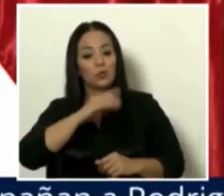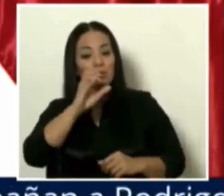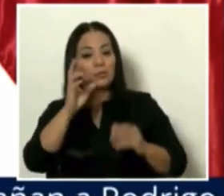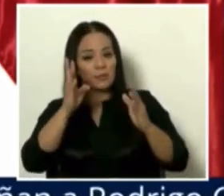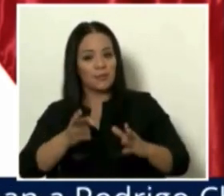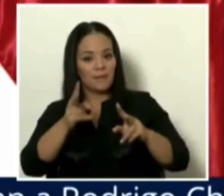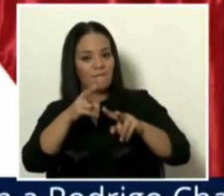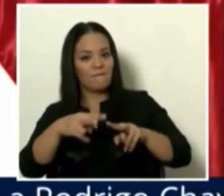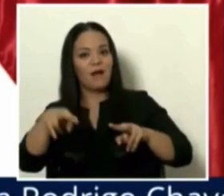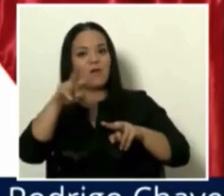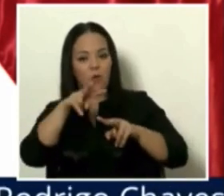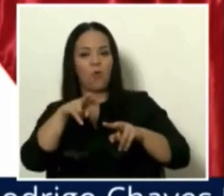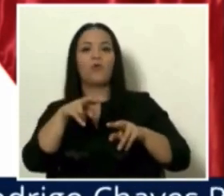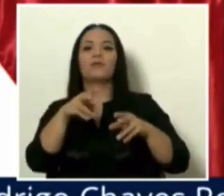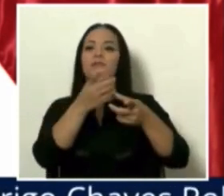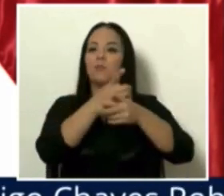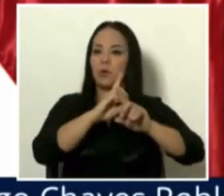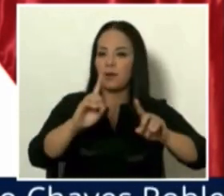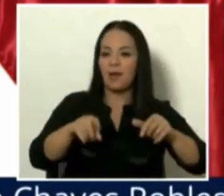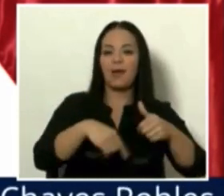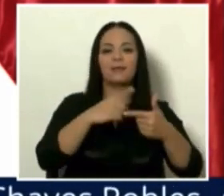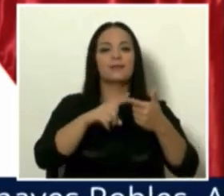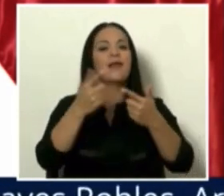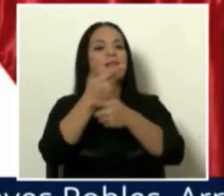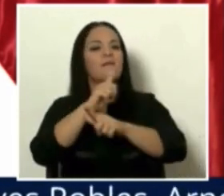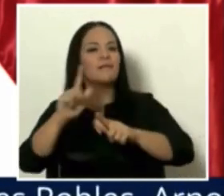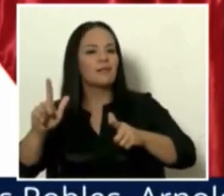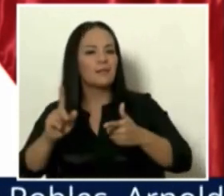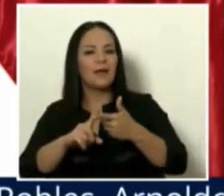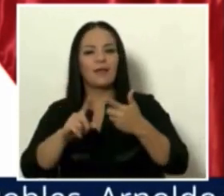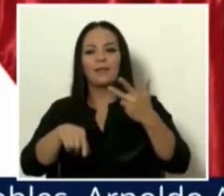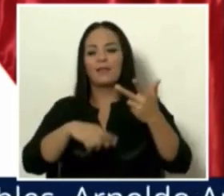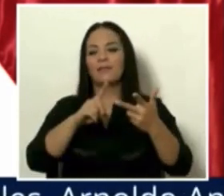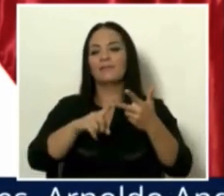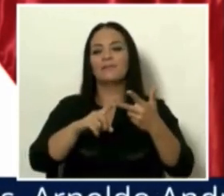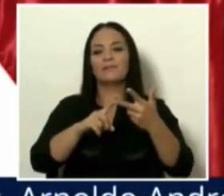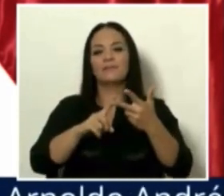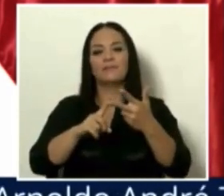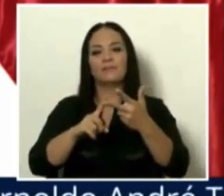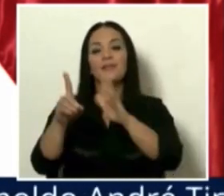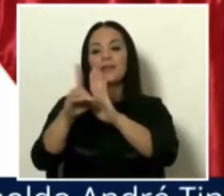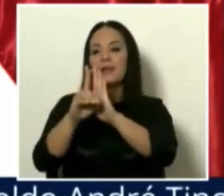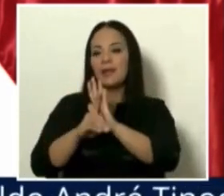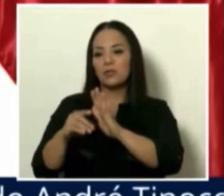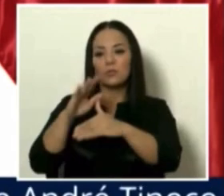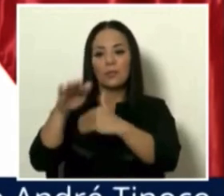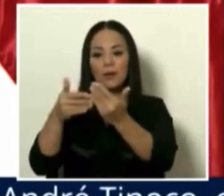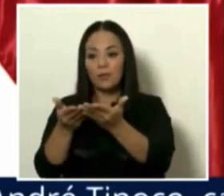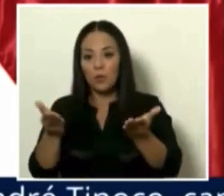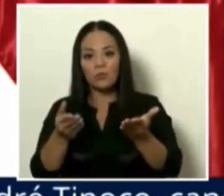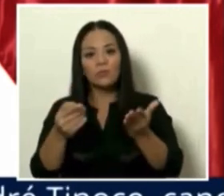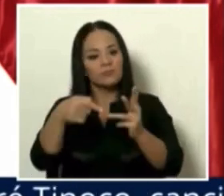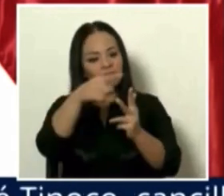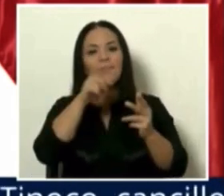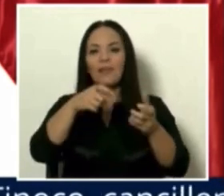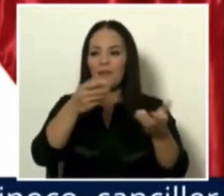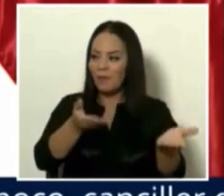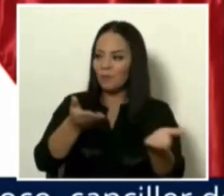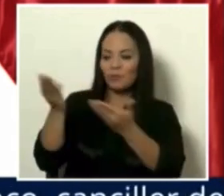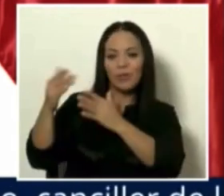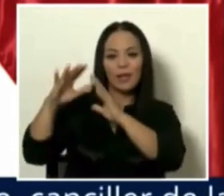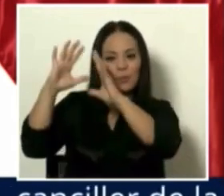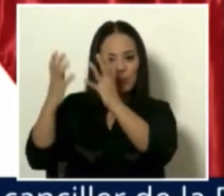de democracia, de libertad y de derechos para todos. Entonces,